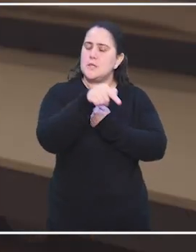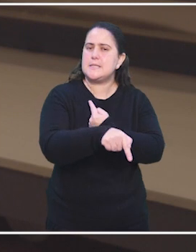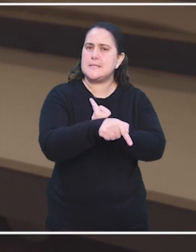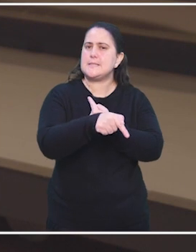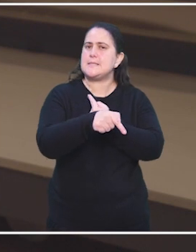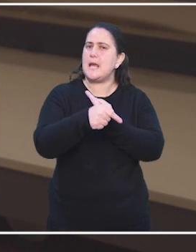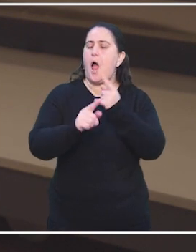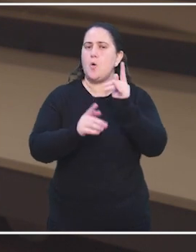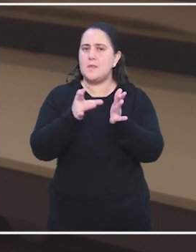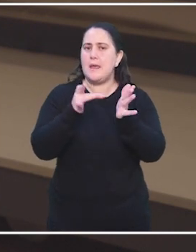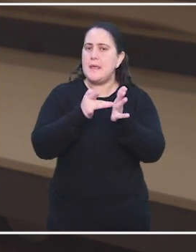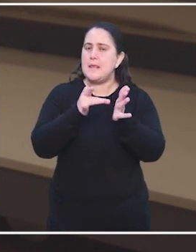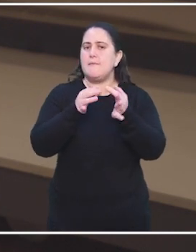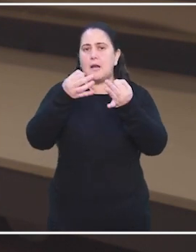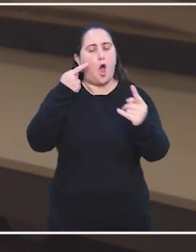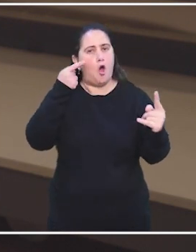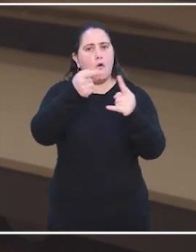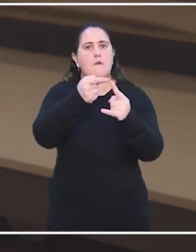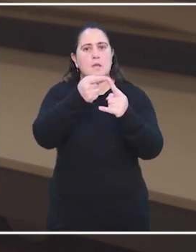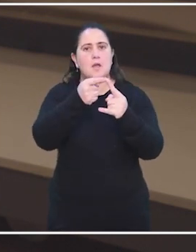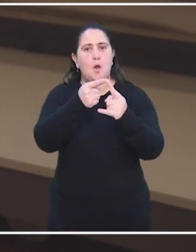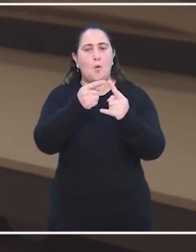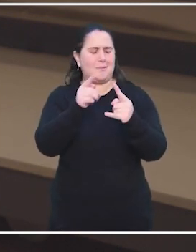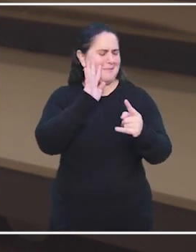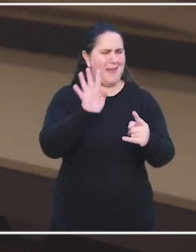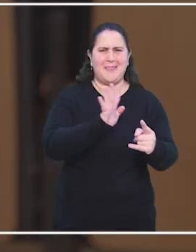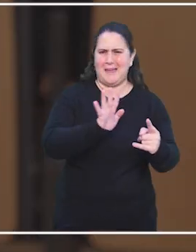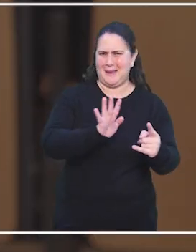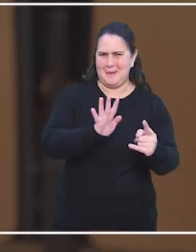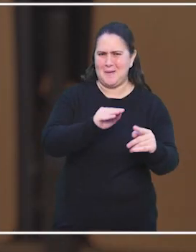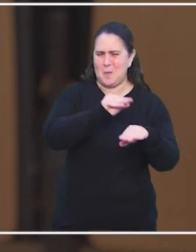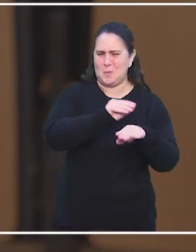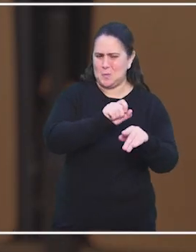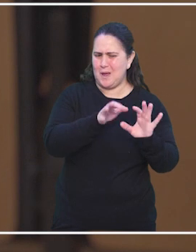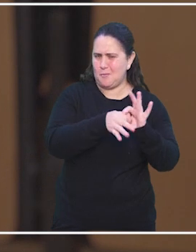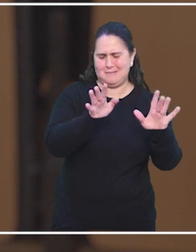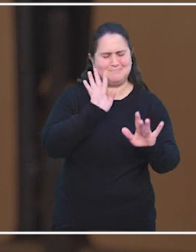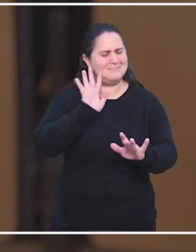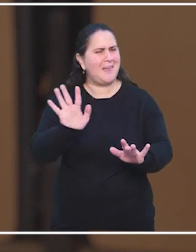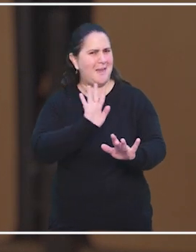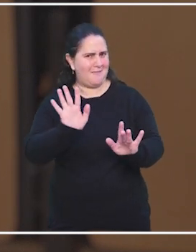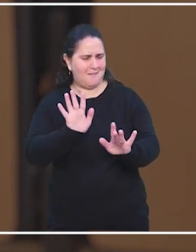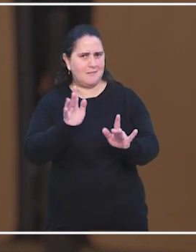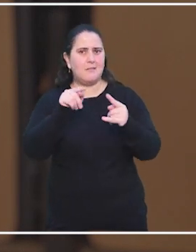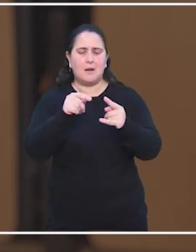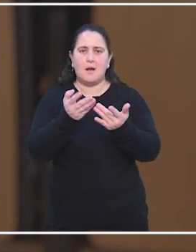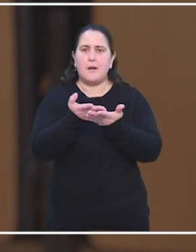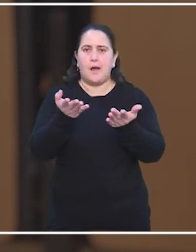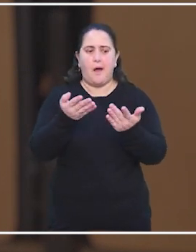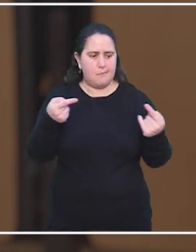por plataformas digitales que tienen objetivos que no tienen nada que ver con la cultura democrática y que de hecho han demostrado ser